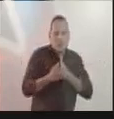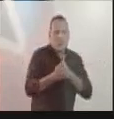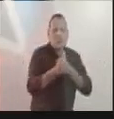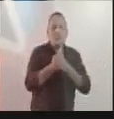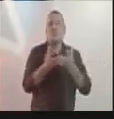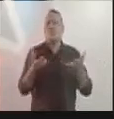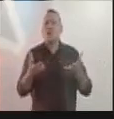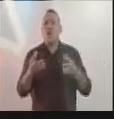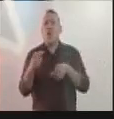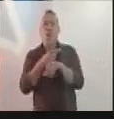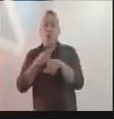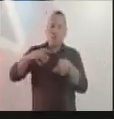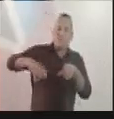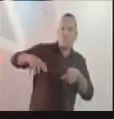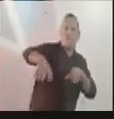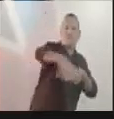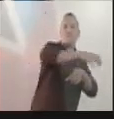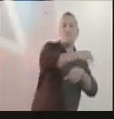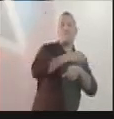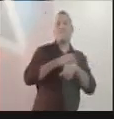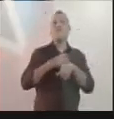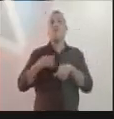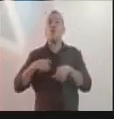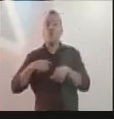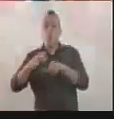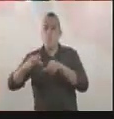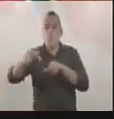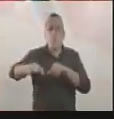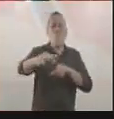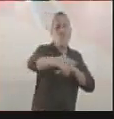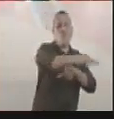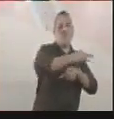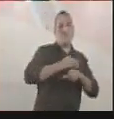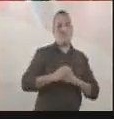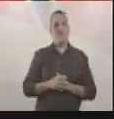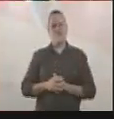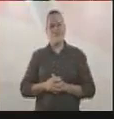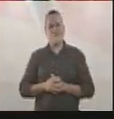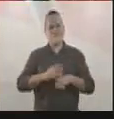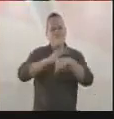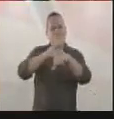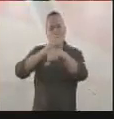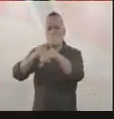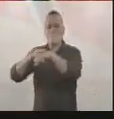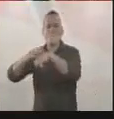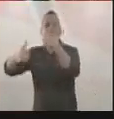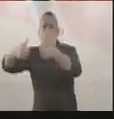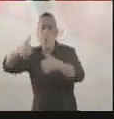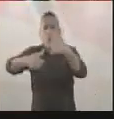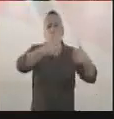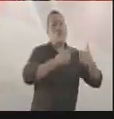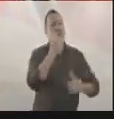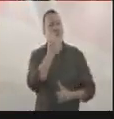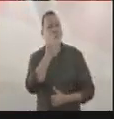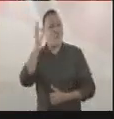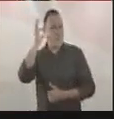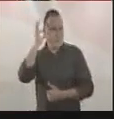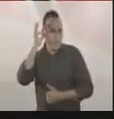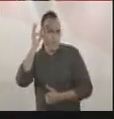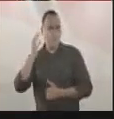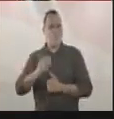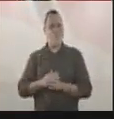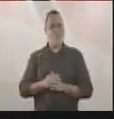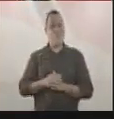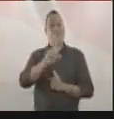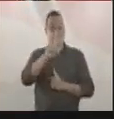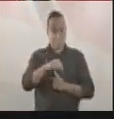de los gobiernos municipales y estadales. A instamos a las candidatas y los candidatos,